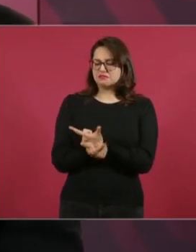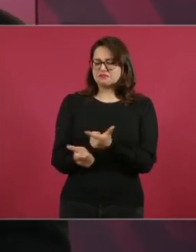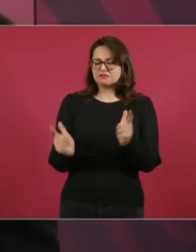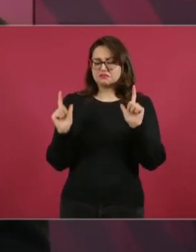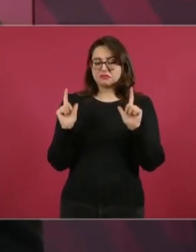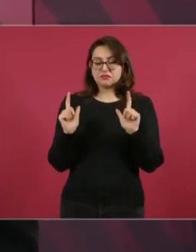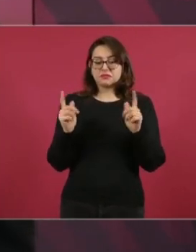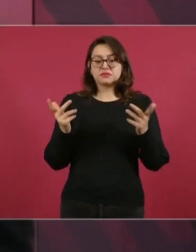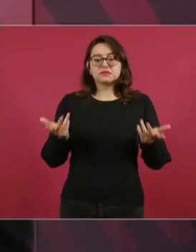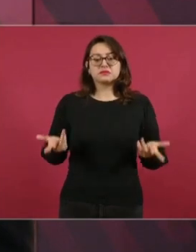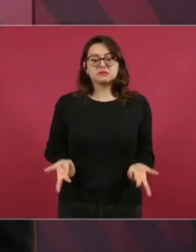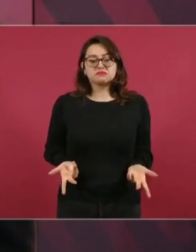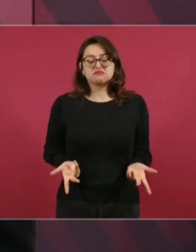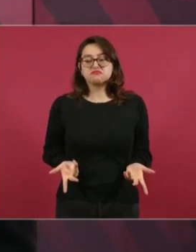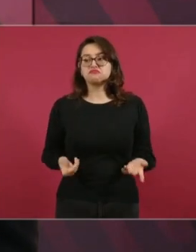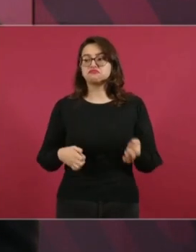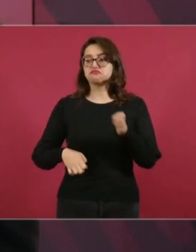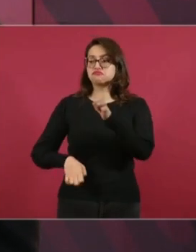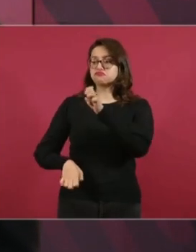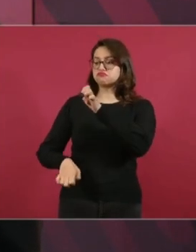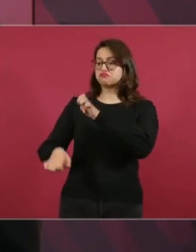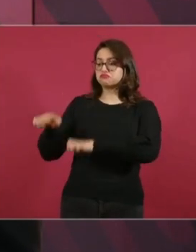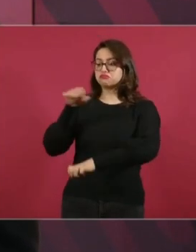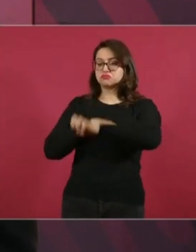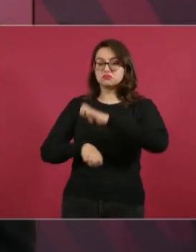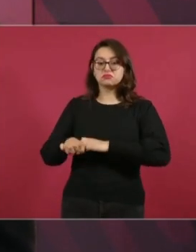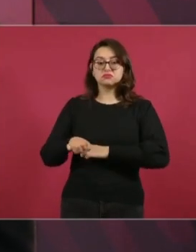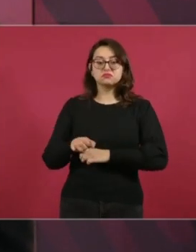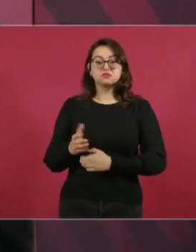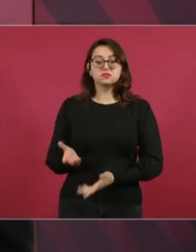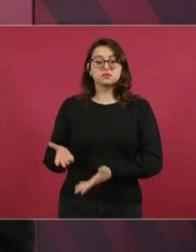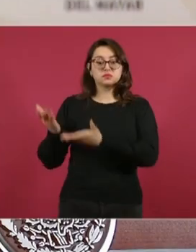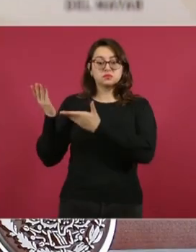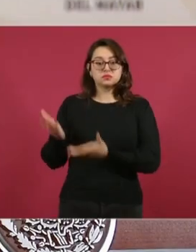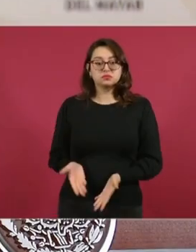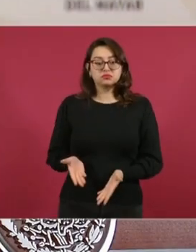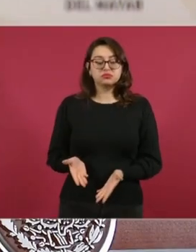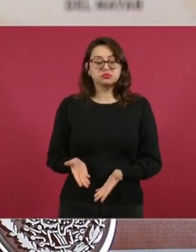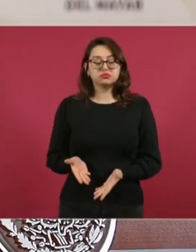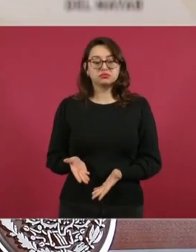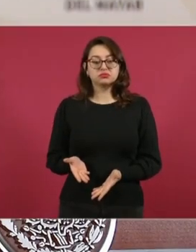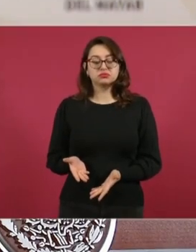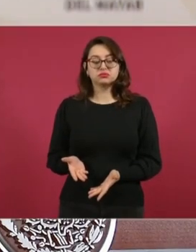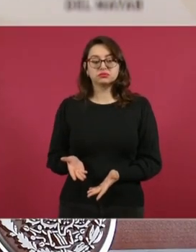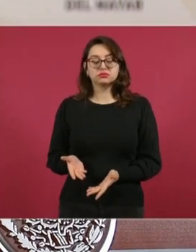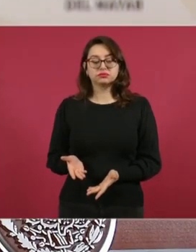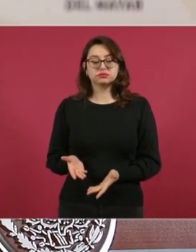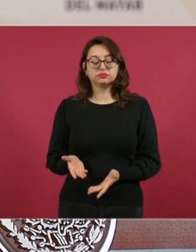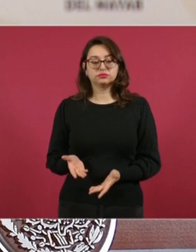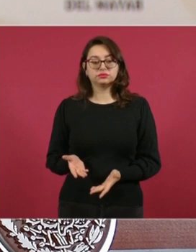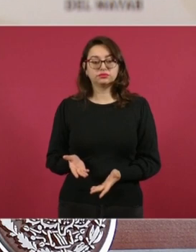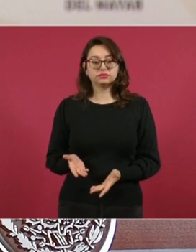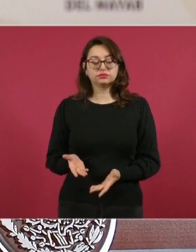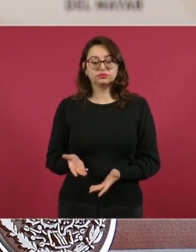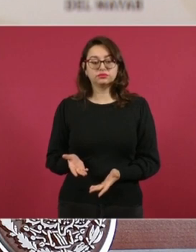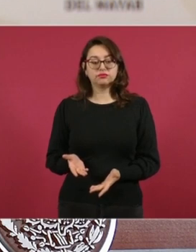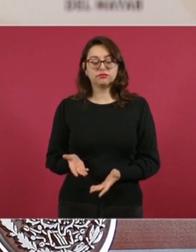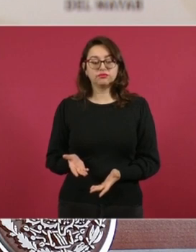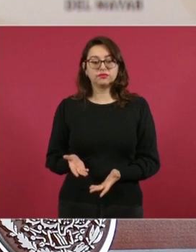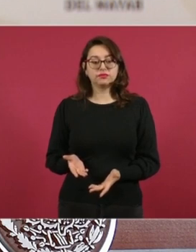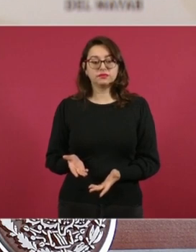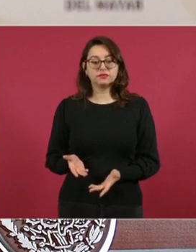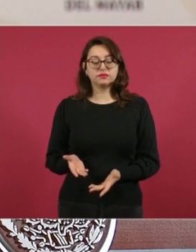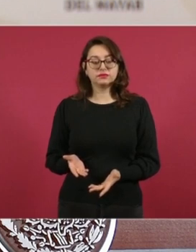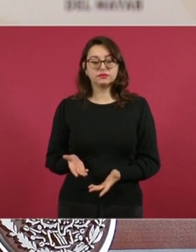Estados Unidos y dejar pasaje en